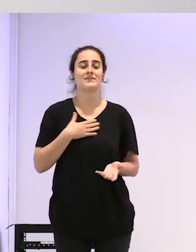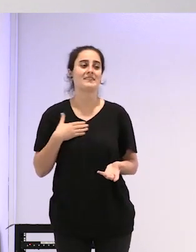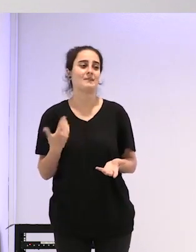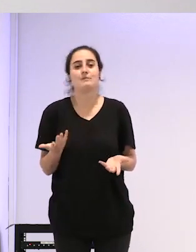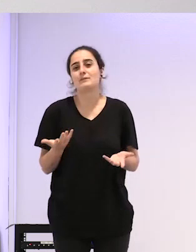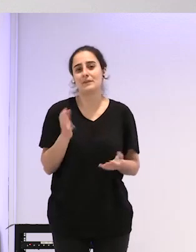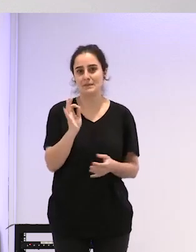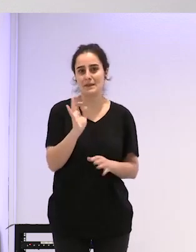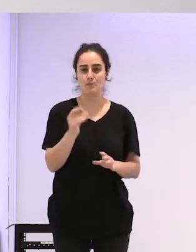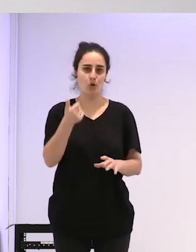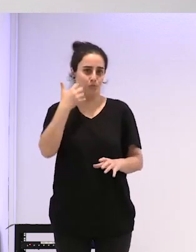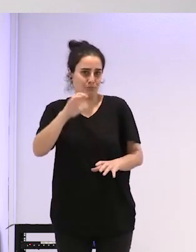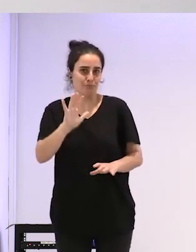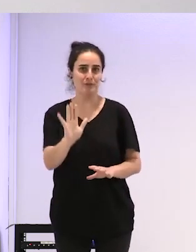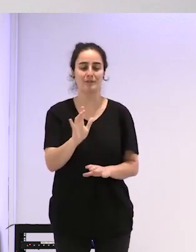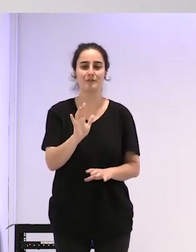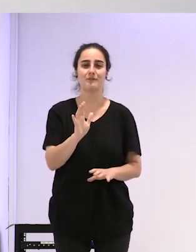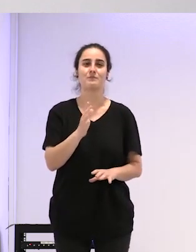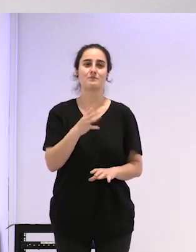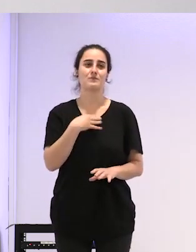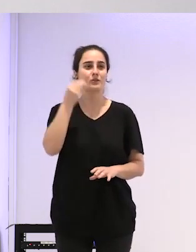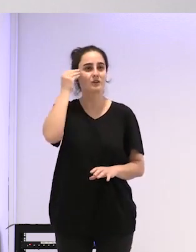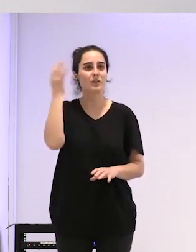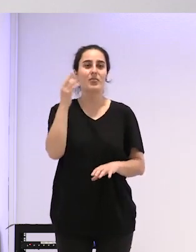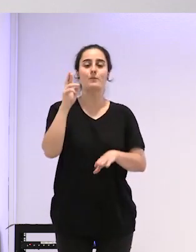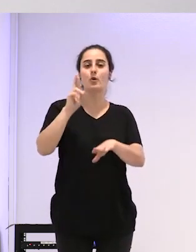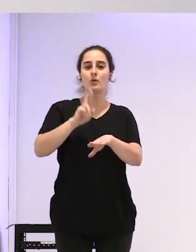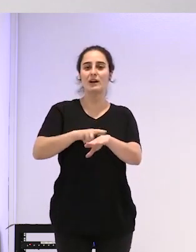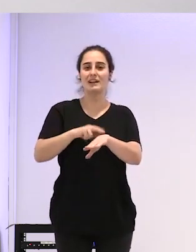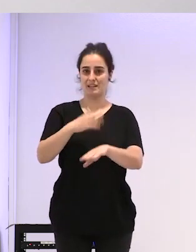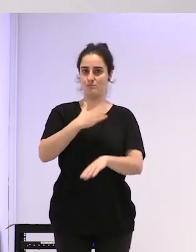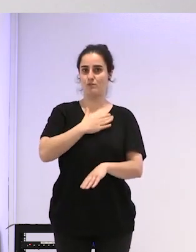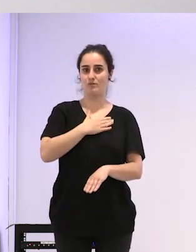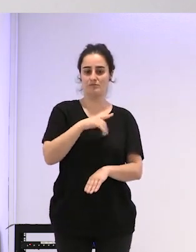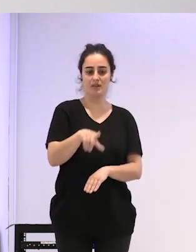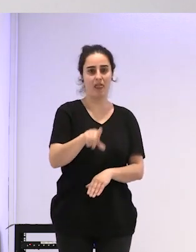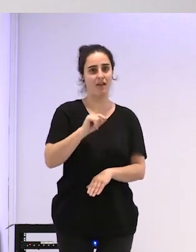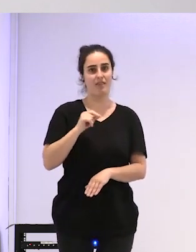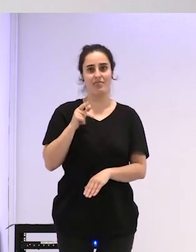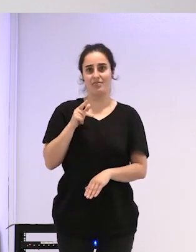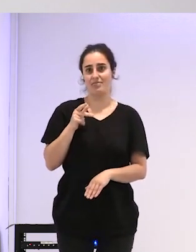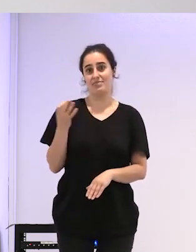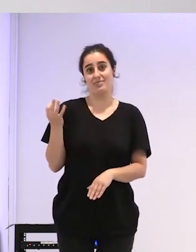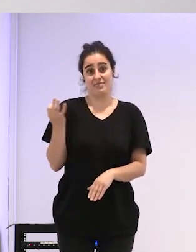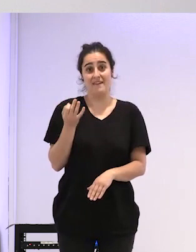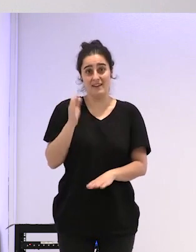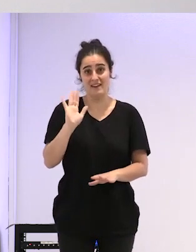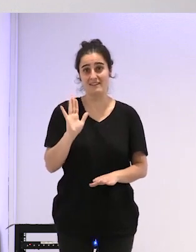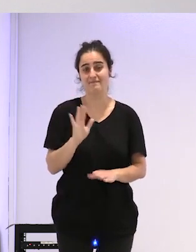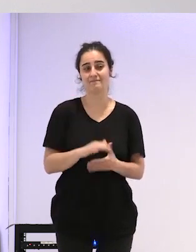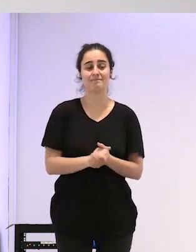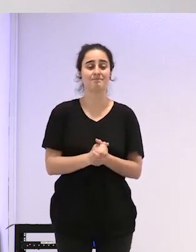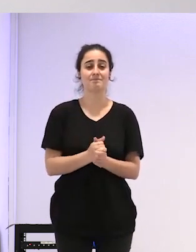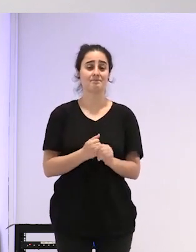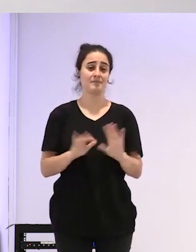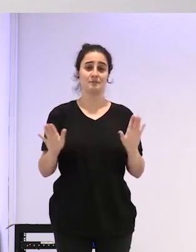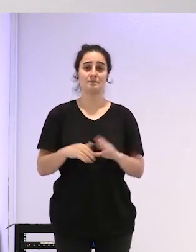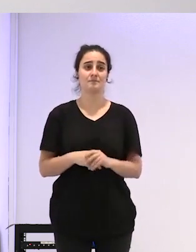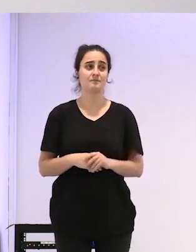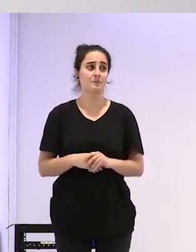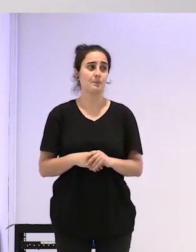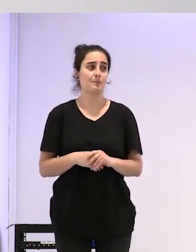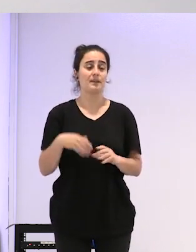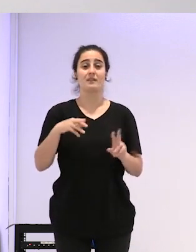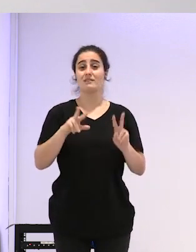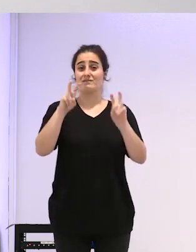pero sí que tener la opción por lo menos de elegir los ritmos y y eso y nada y respecto a